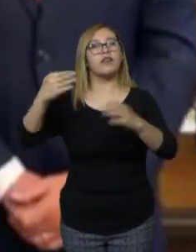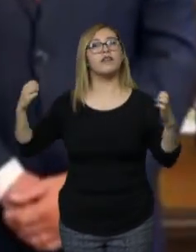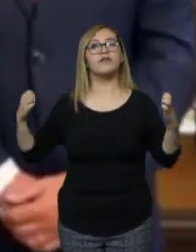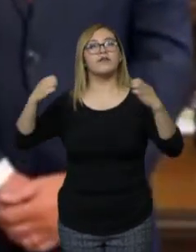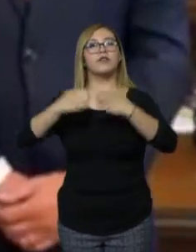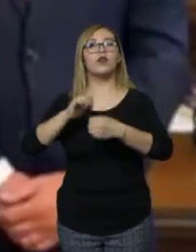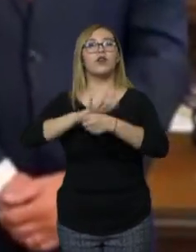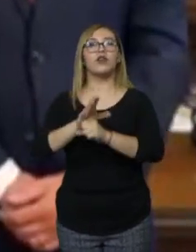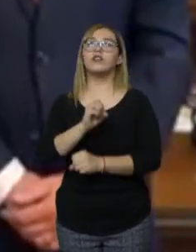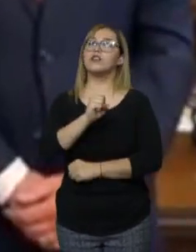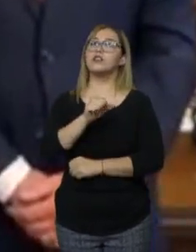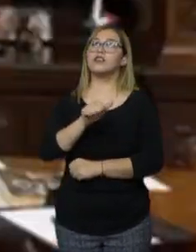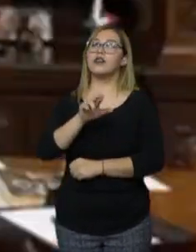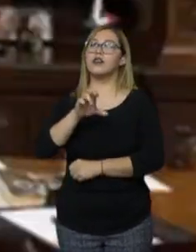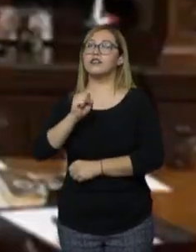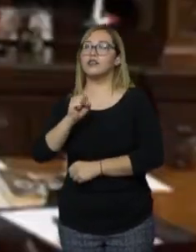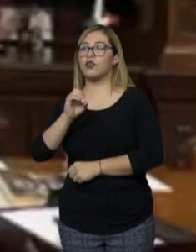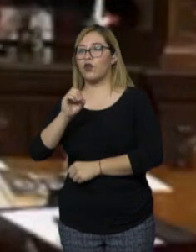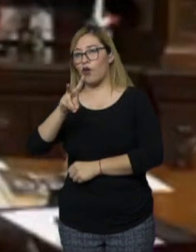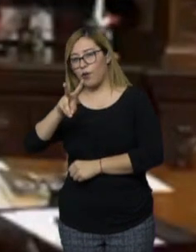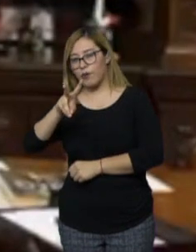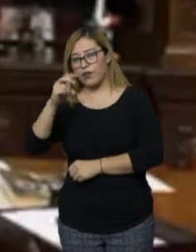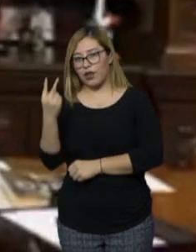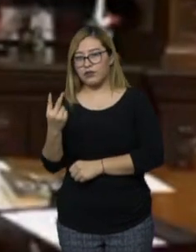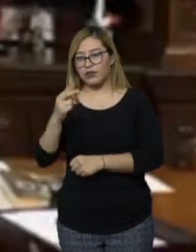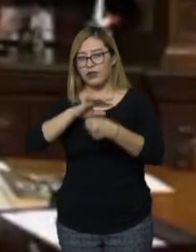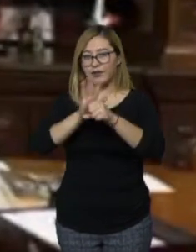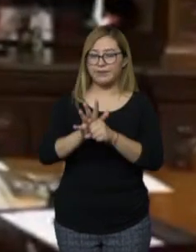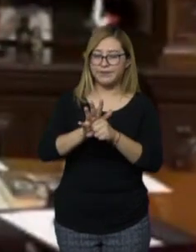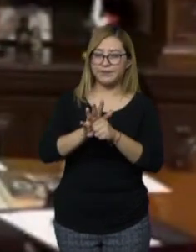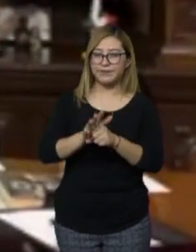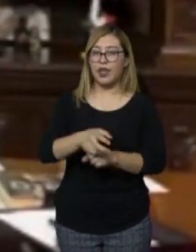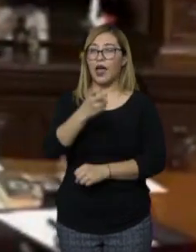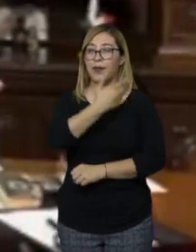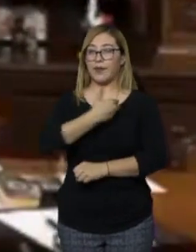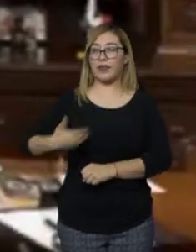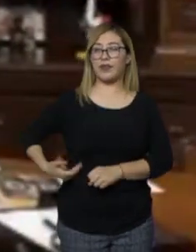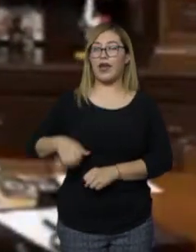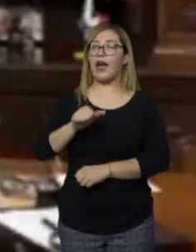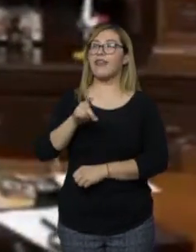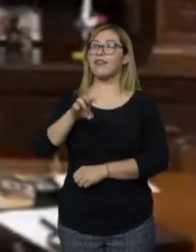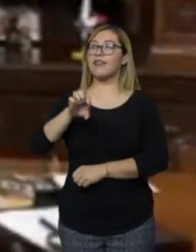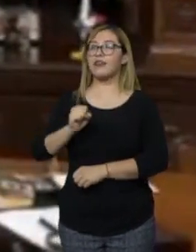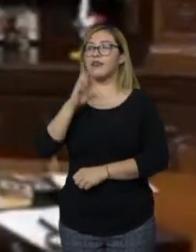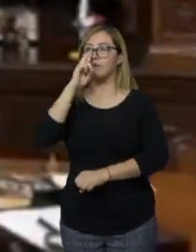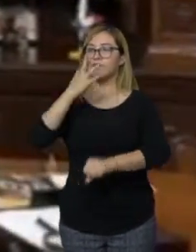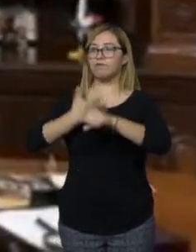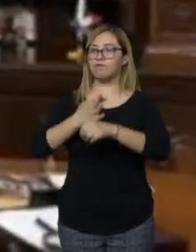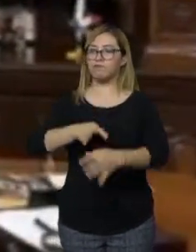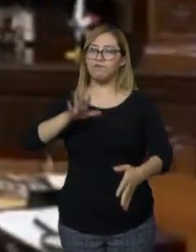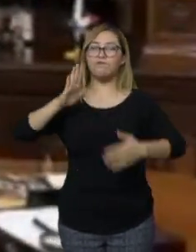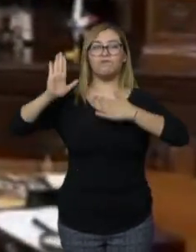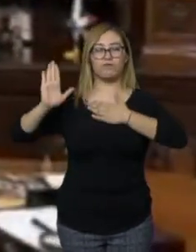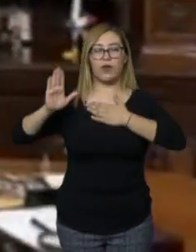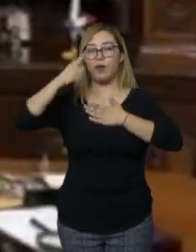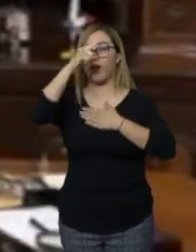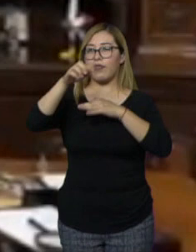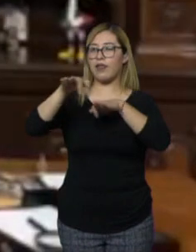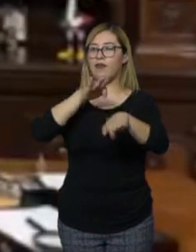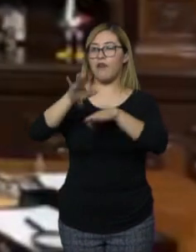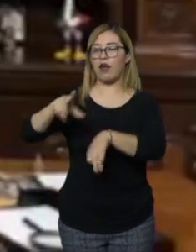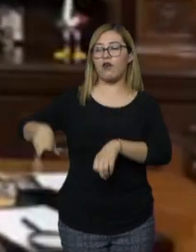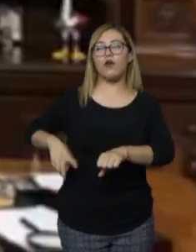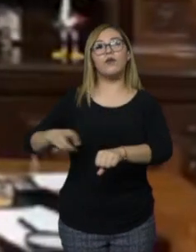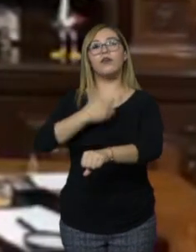SARS-CoV-2. El presidente López Obrador se comprometió con el gobernador de San Luis Potosí a trabajar por el bien común